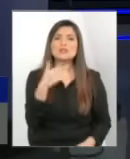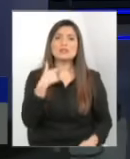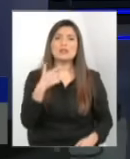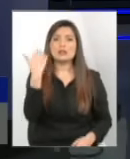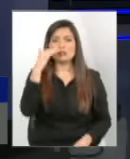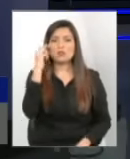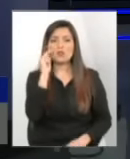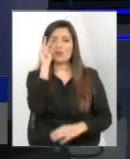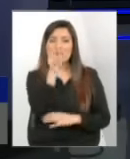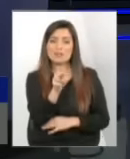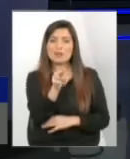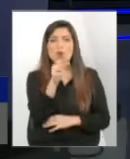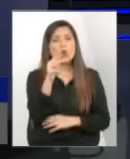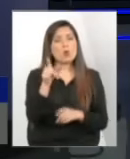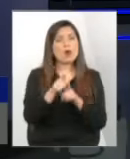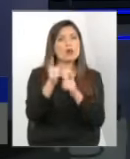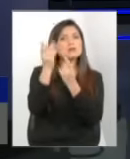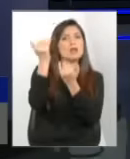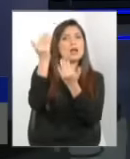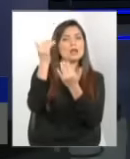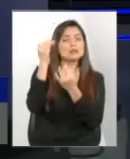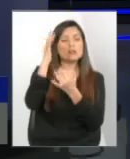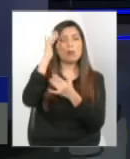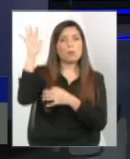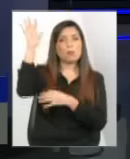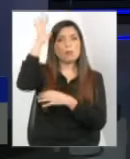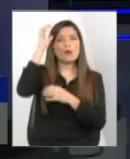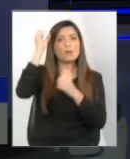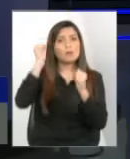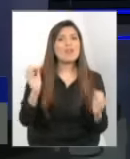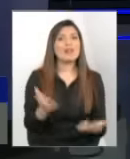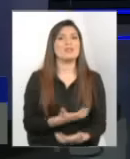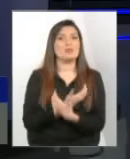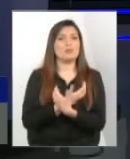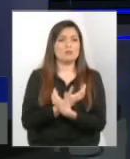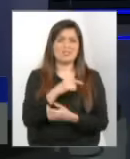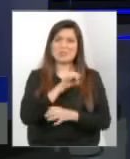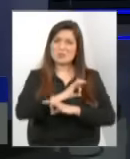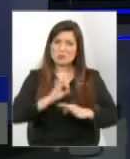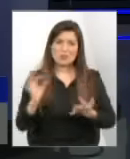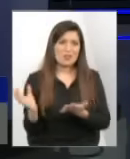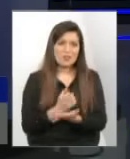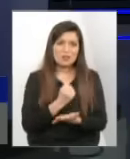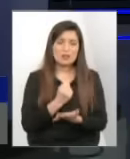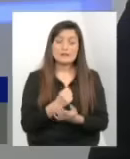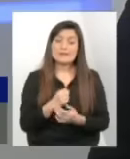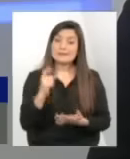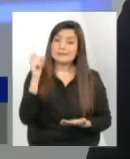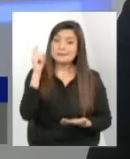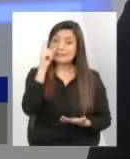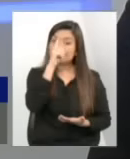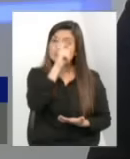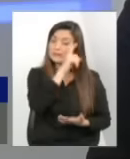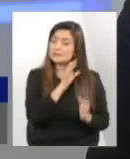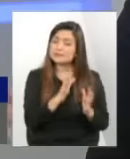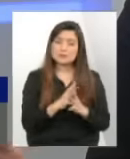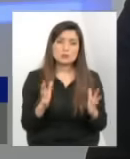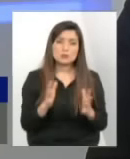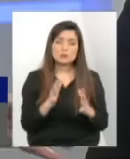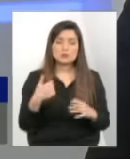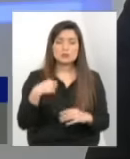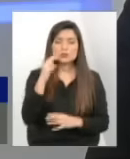ilusionados con ser adoptados. Eso nunca se concreta, parece. Cuesta mucho, cuesta mucho. De hecho, sí vi,